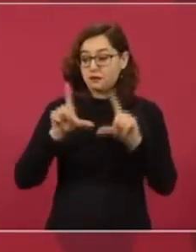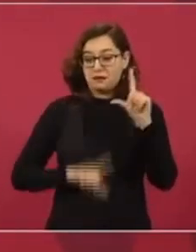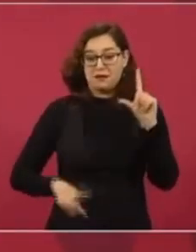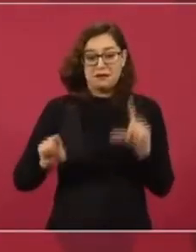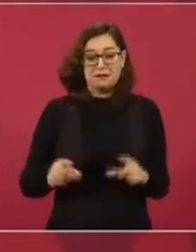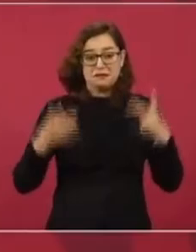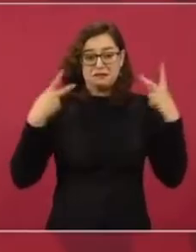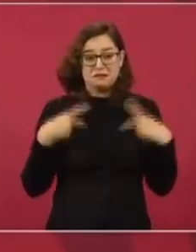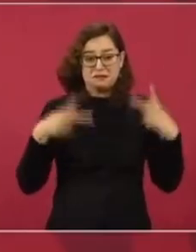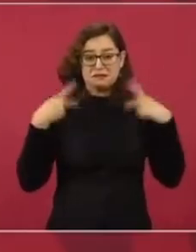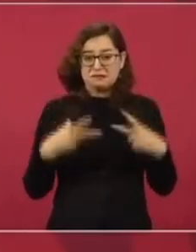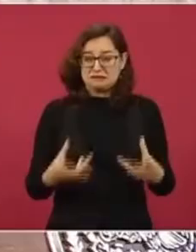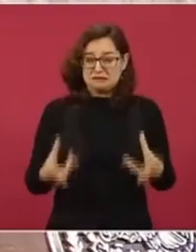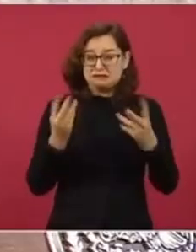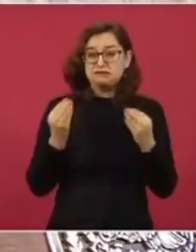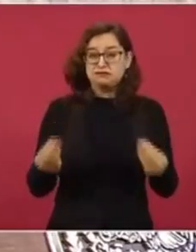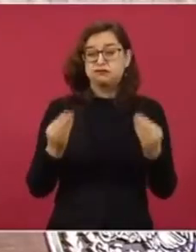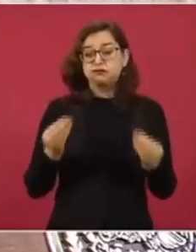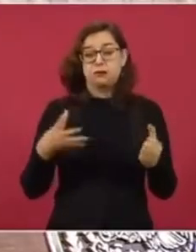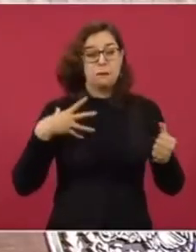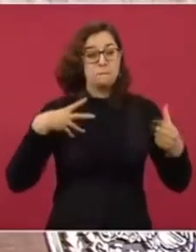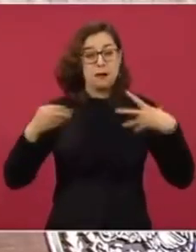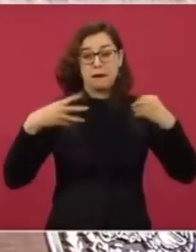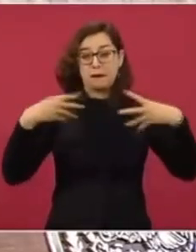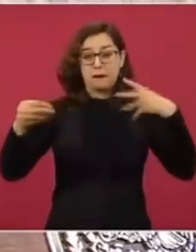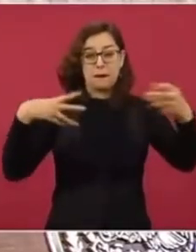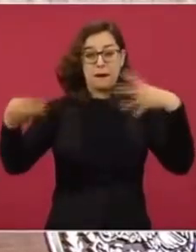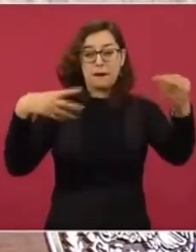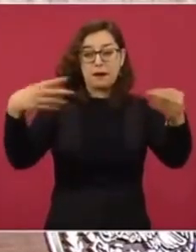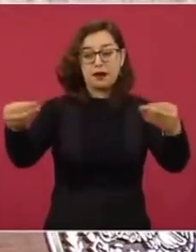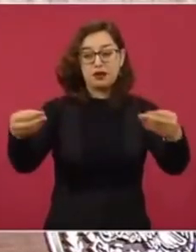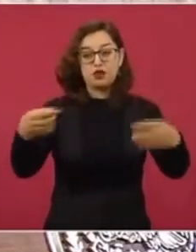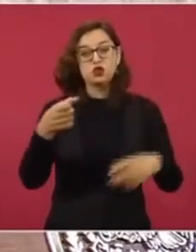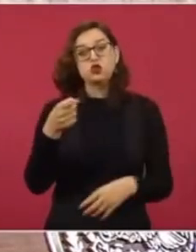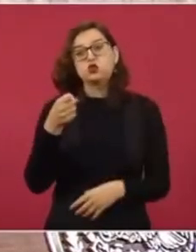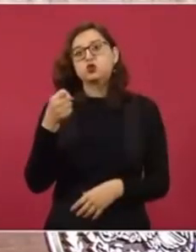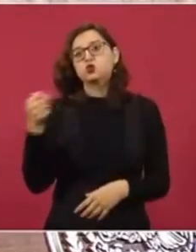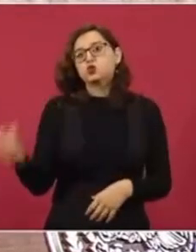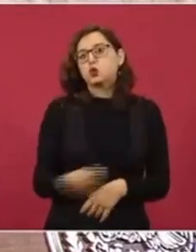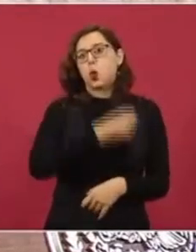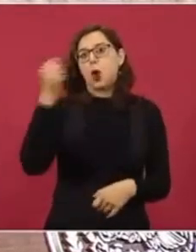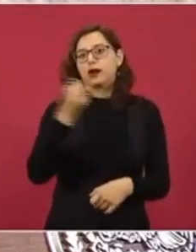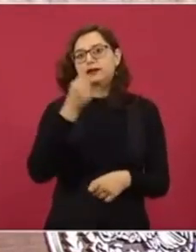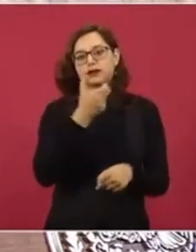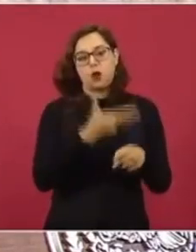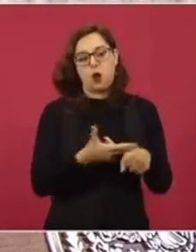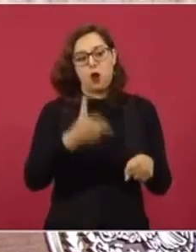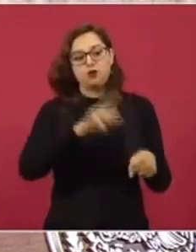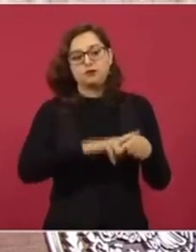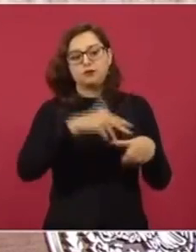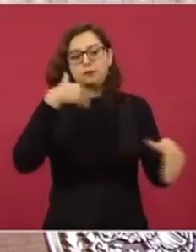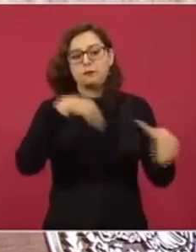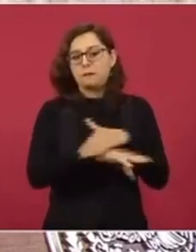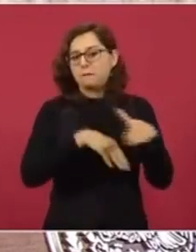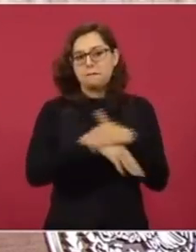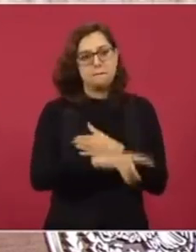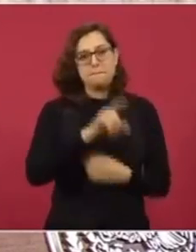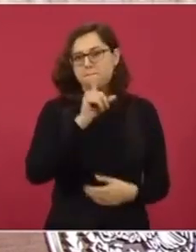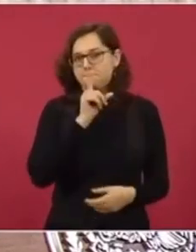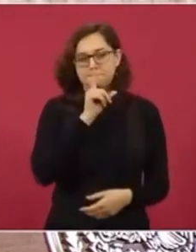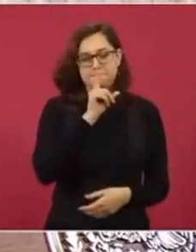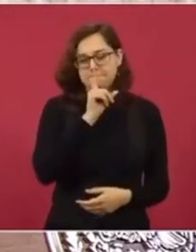pero no así las hospitalizaciones. Y lo más importante,